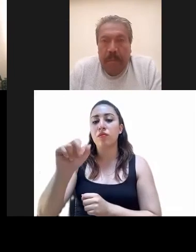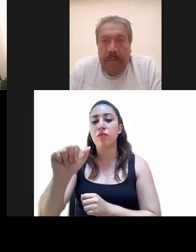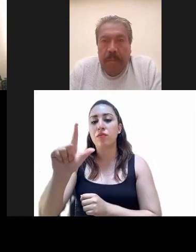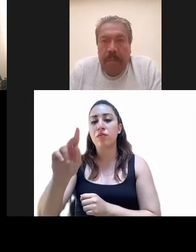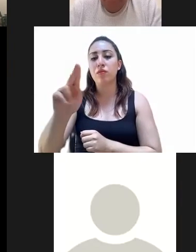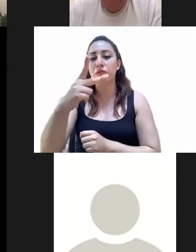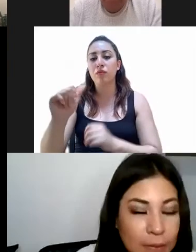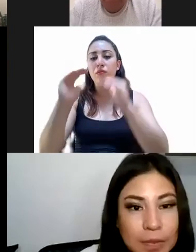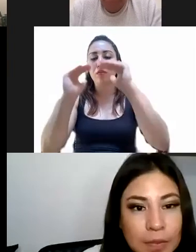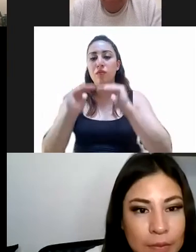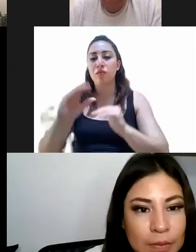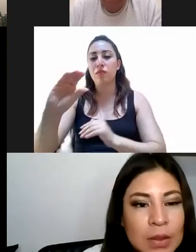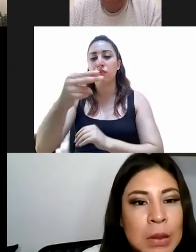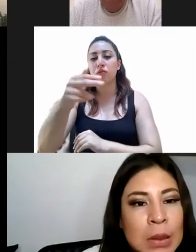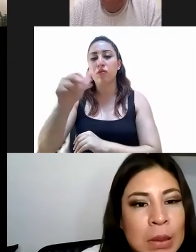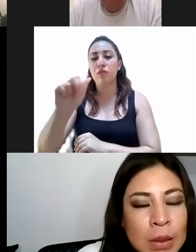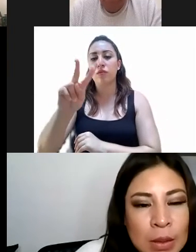María Guadalupe Chavira de la Rosa.